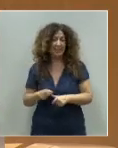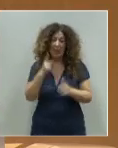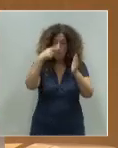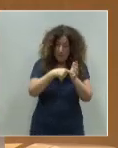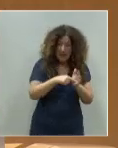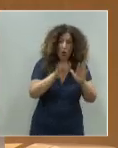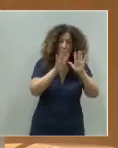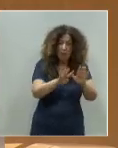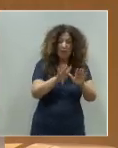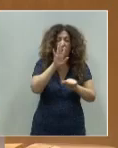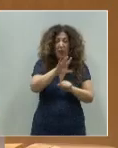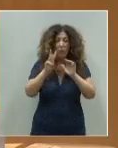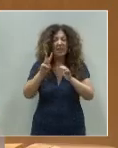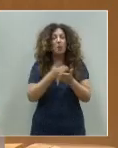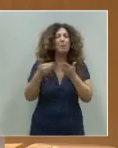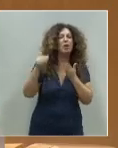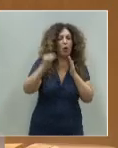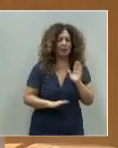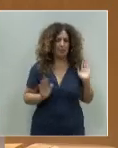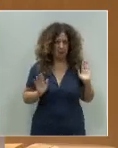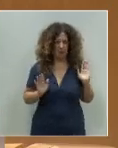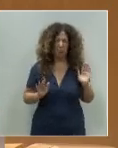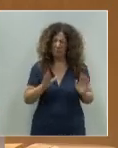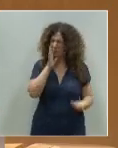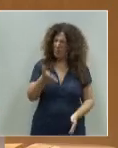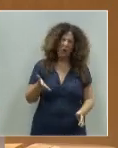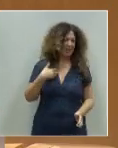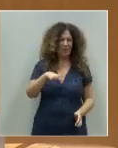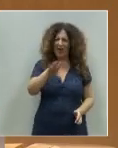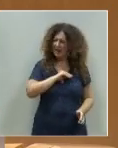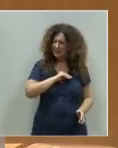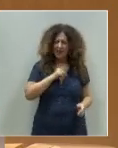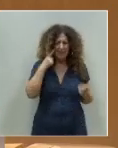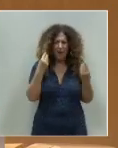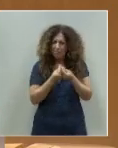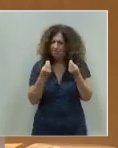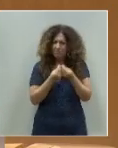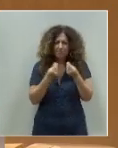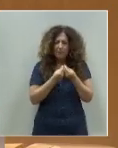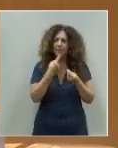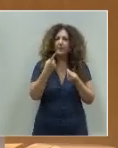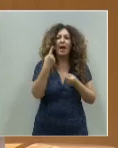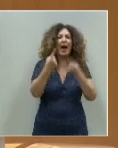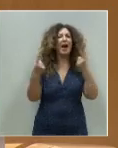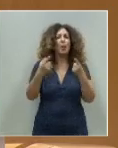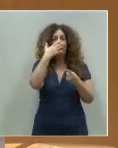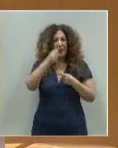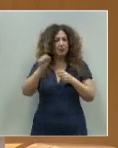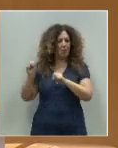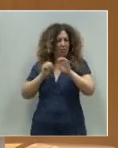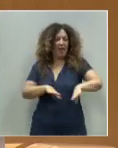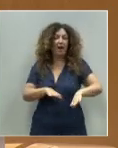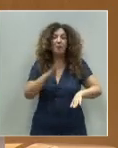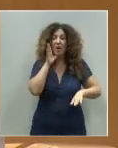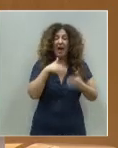millones menos. Por eso cuesta entender salidas de guión de presidentes autónomas del Partido Socialista, que a espaldas de